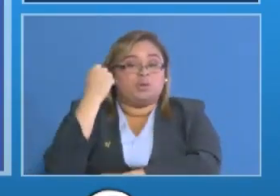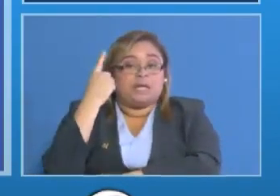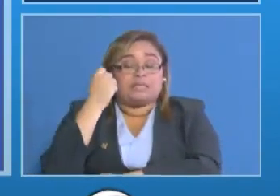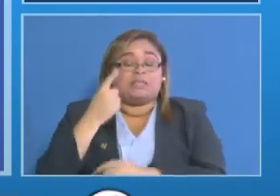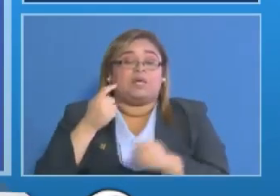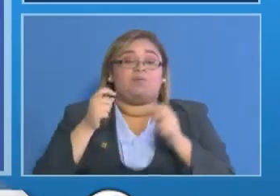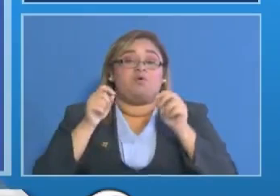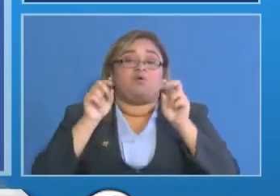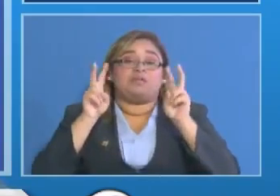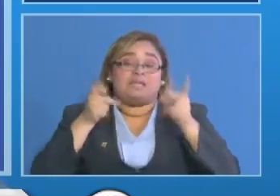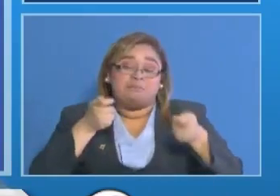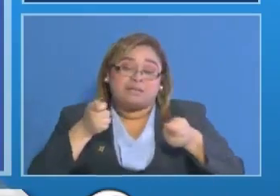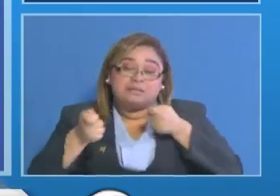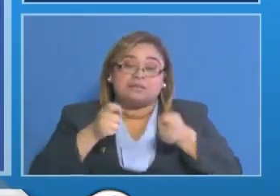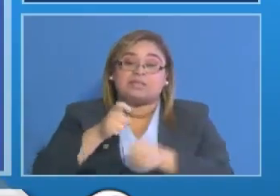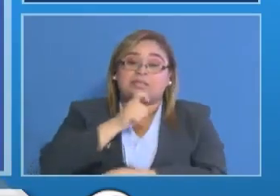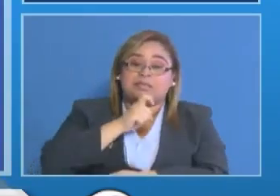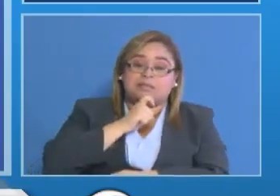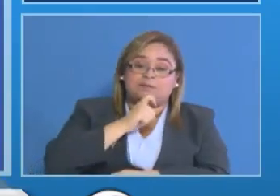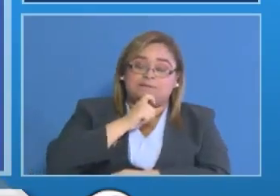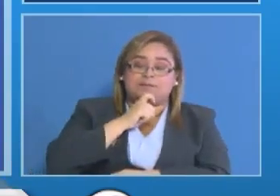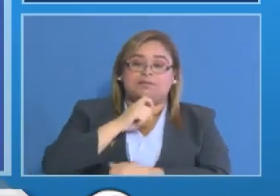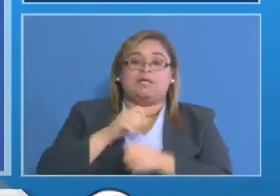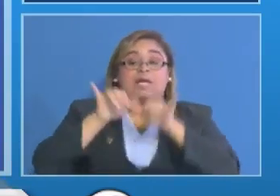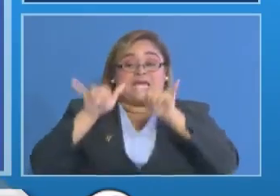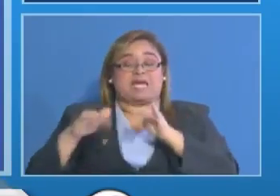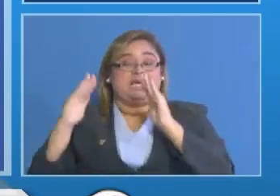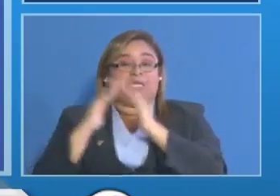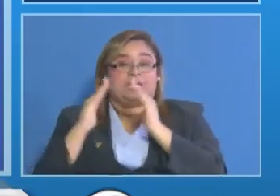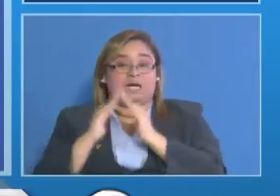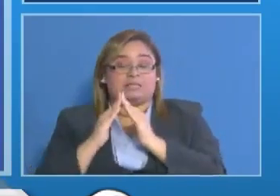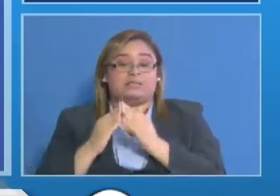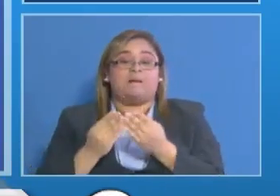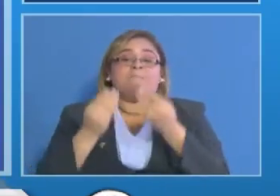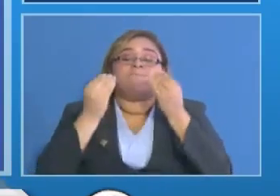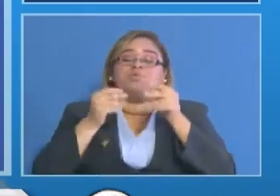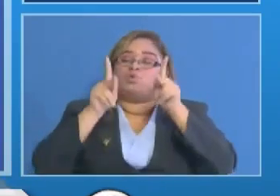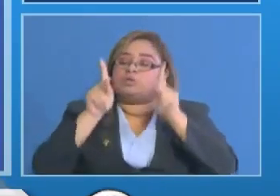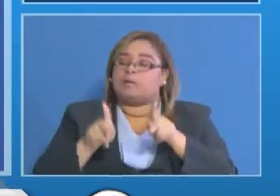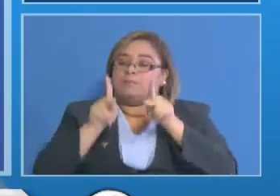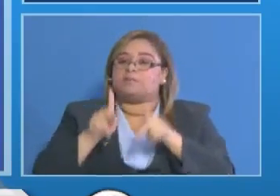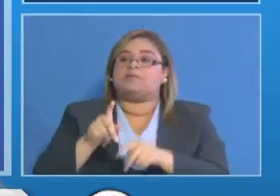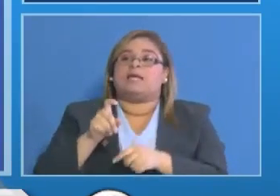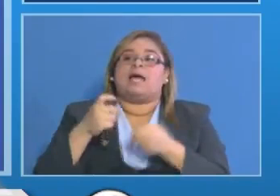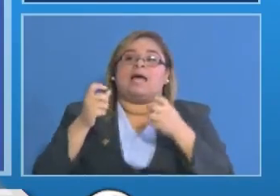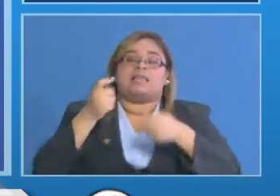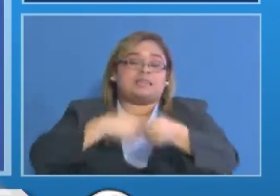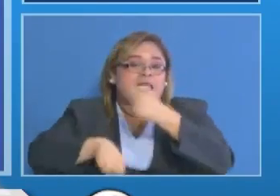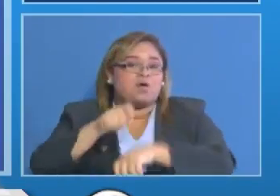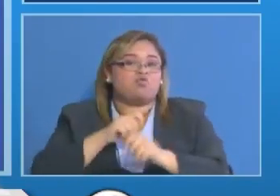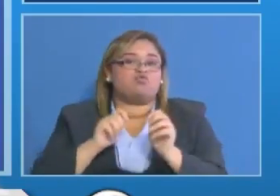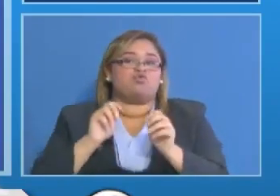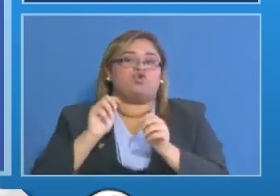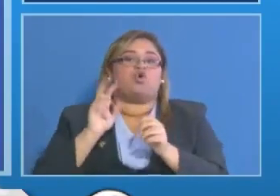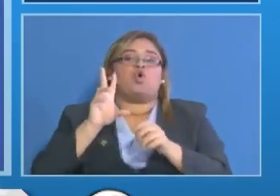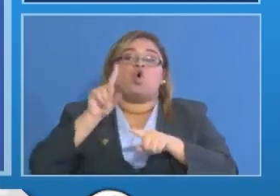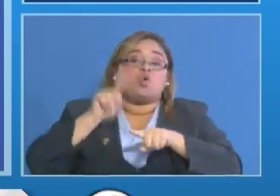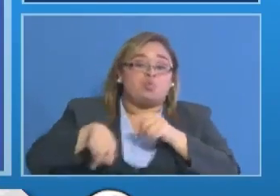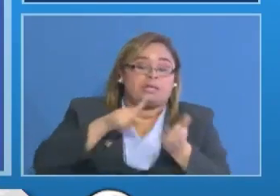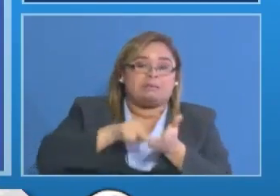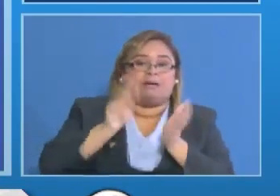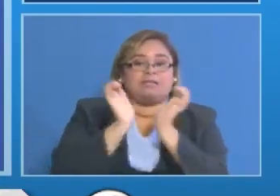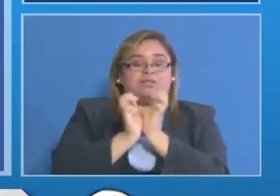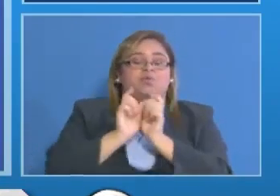económica la cuarentena ha afectado a una gran mayoría de negocios por eso es mucho más relevante